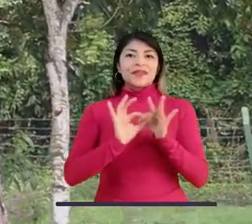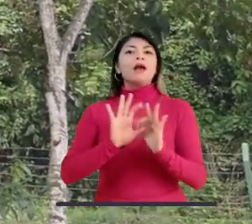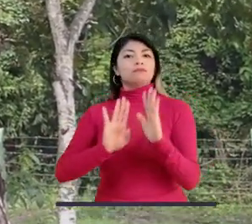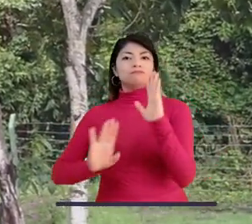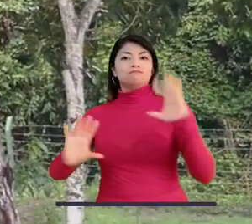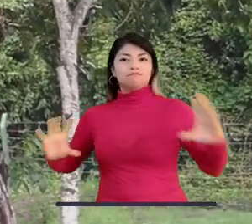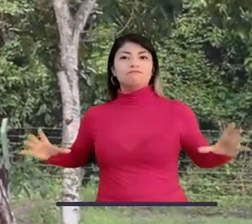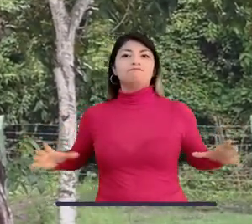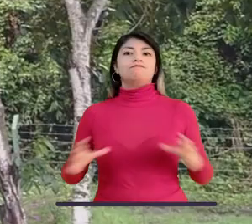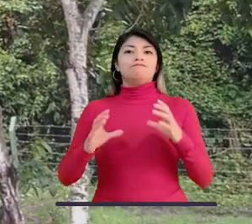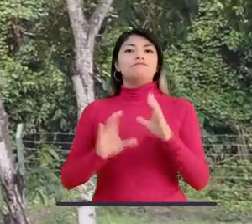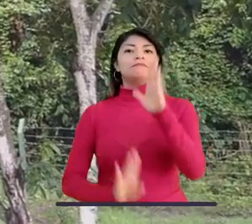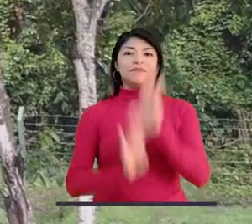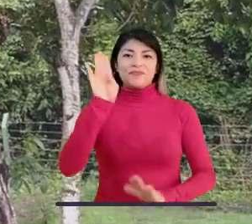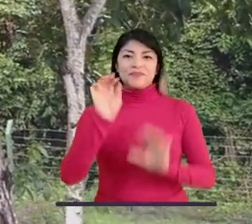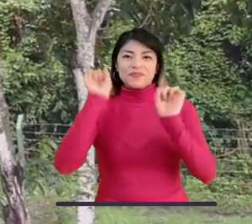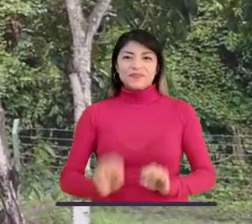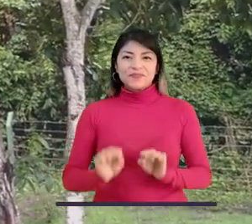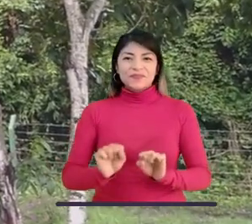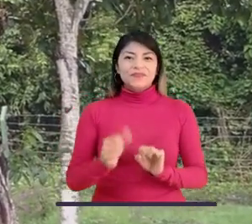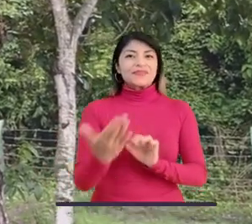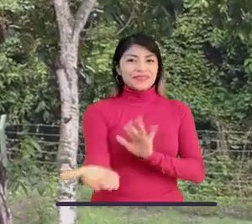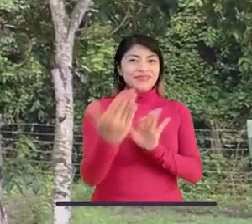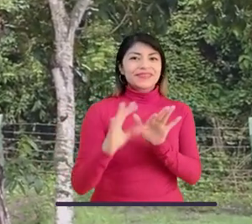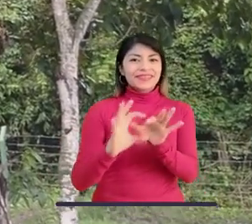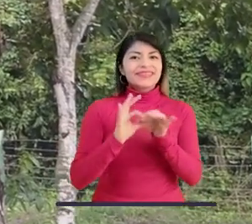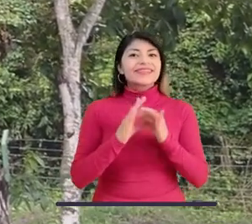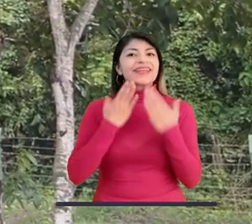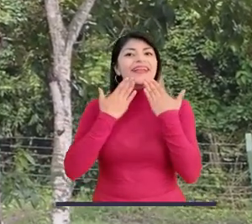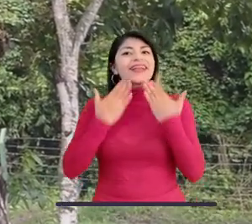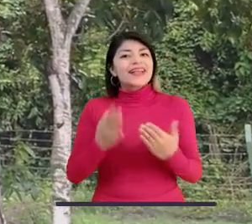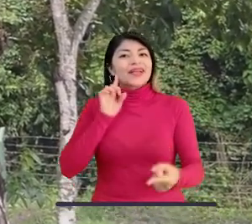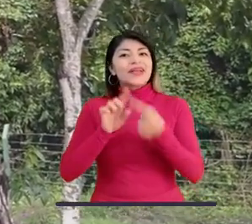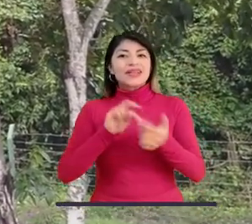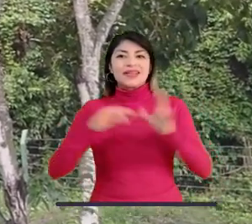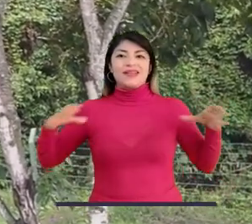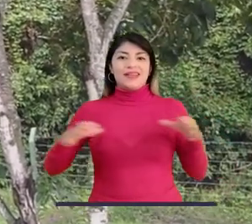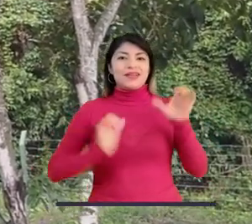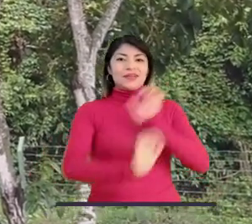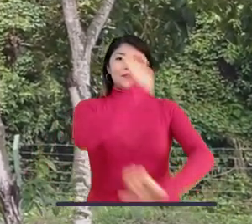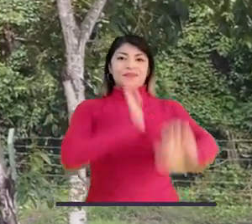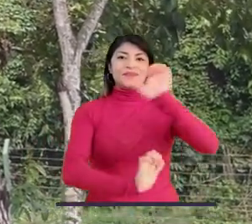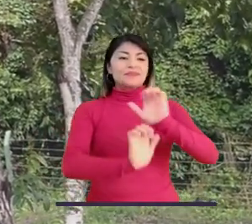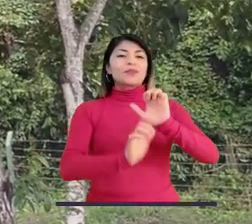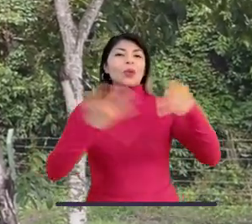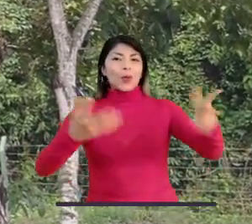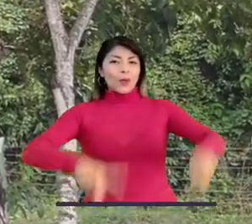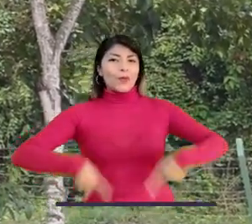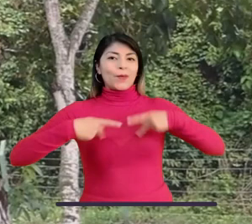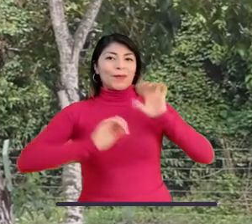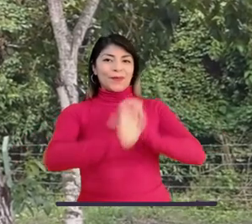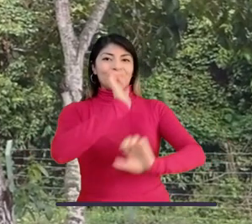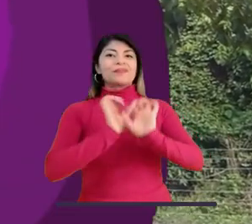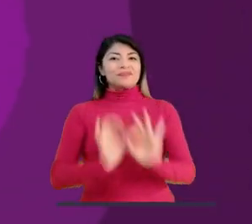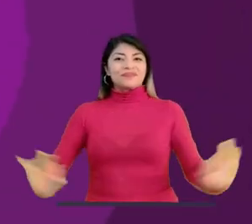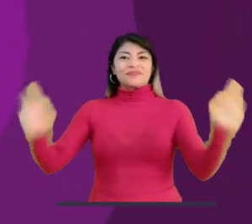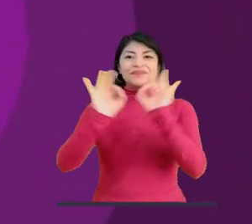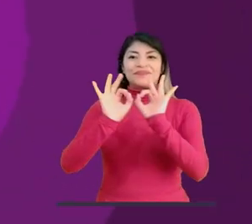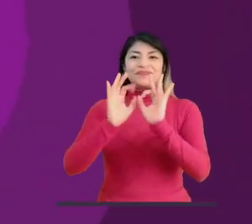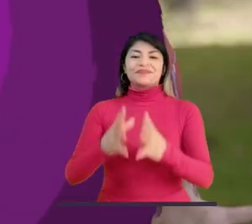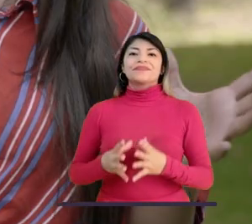con los demás puedes ir más lejos. Pues muchas gracias por unirse a esta defensa colectiva de la vida.